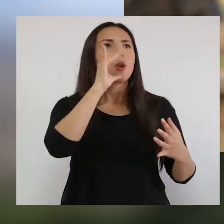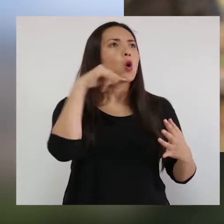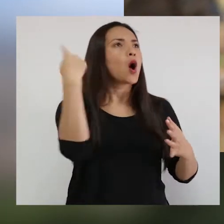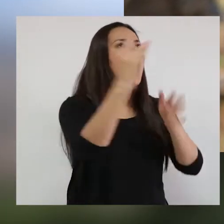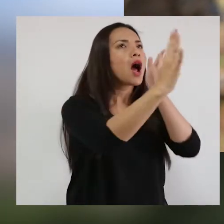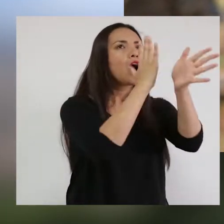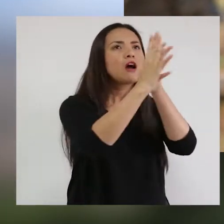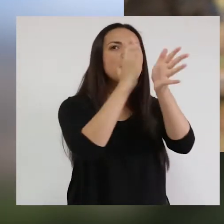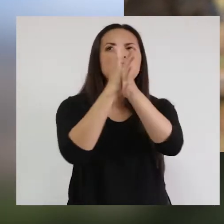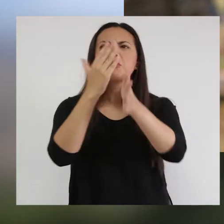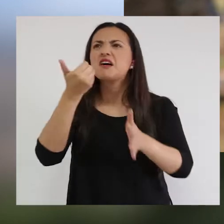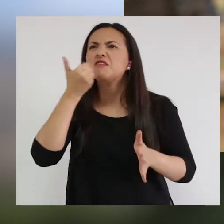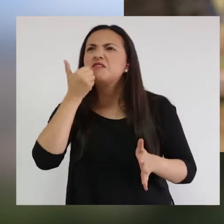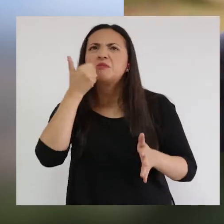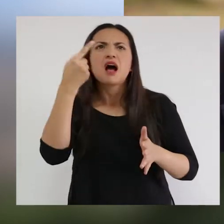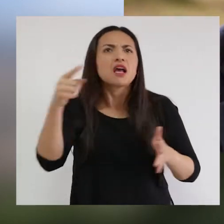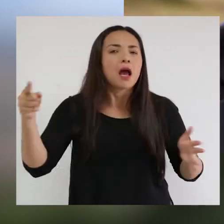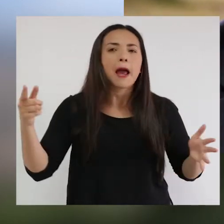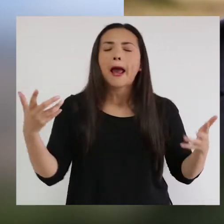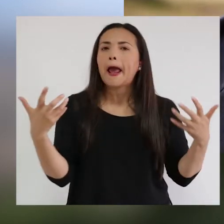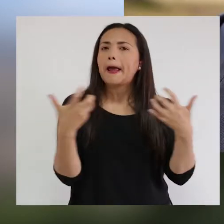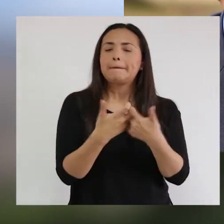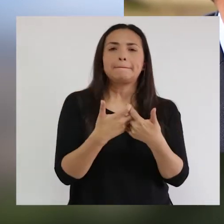mucha información sobre la enfermedad.